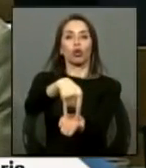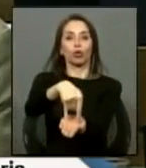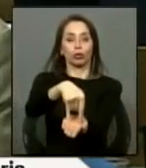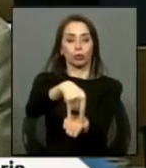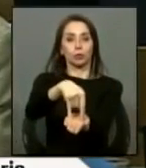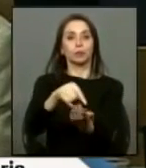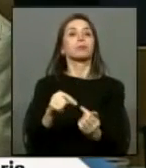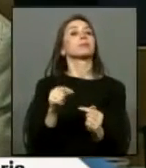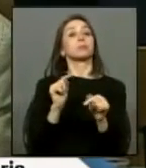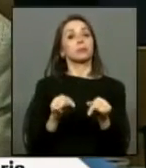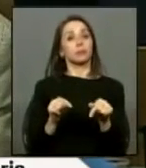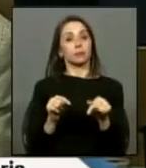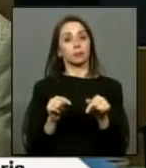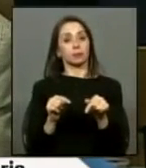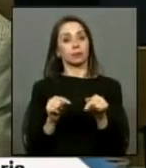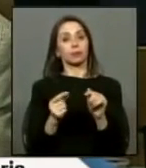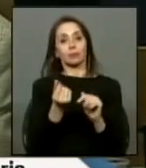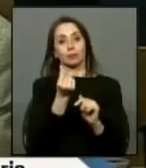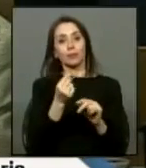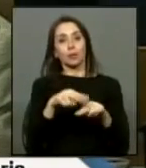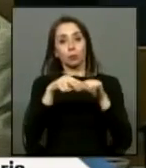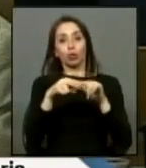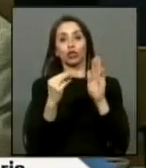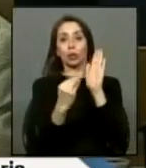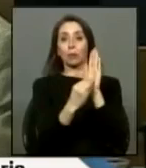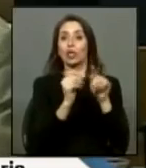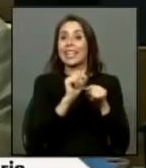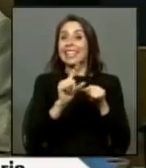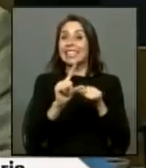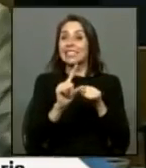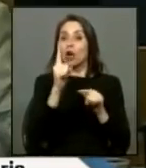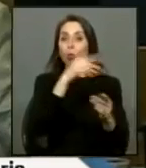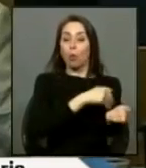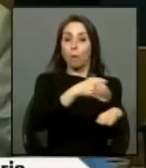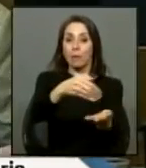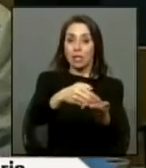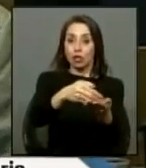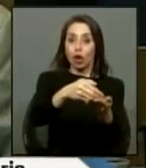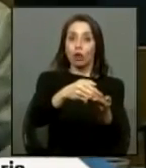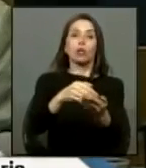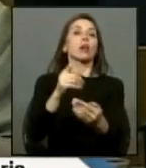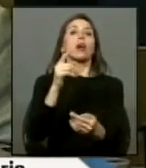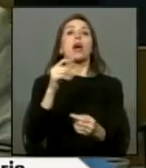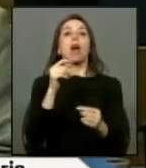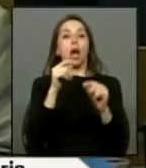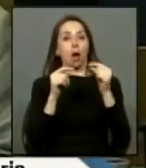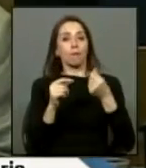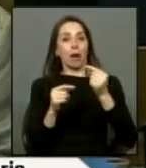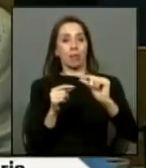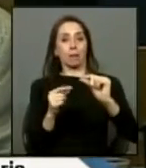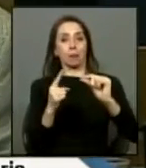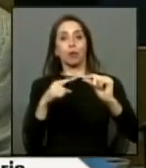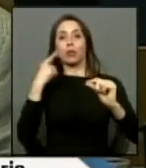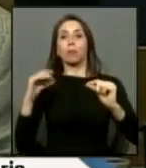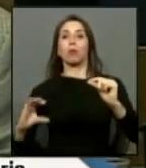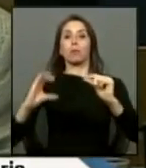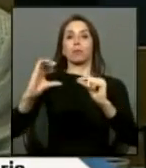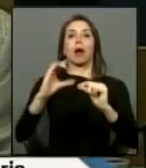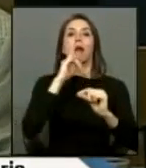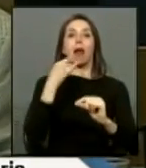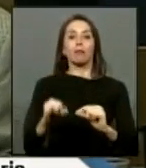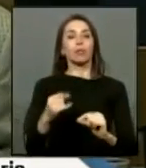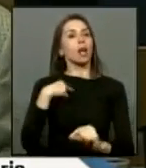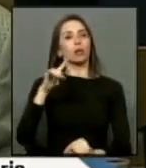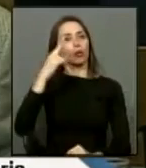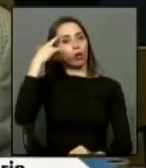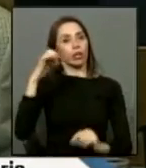en este contexto este monto inicial de un millón de pesos se imputará al monto final palabras de la subsecretaria no creo que las leyes se